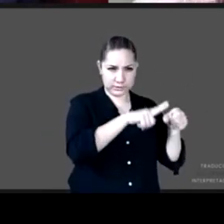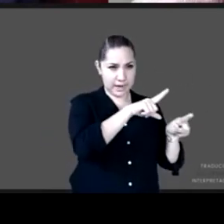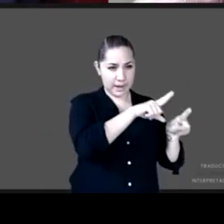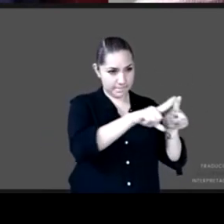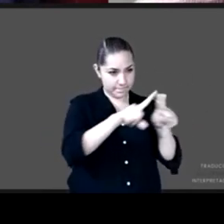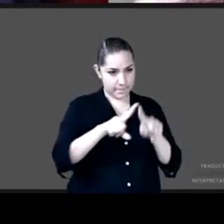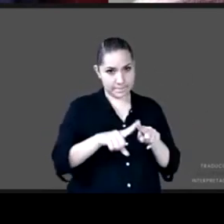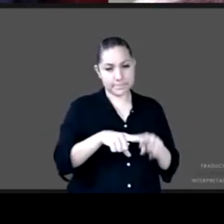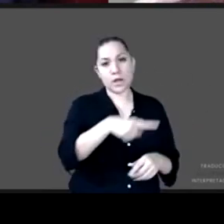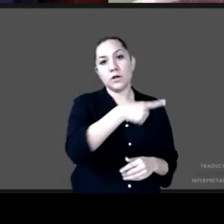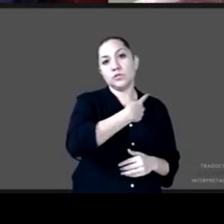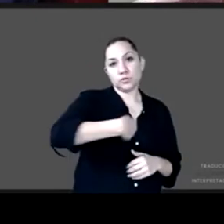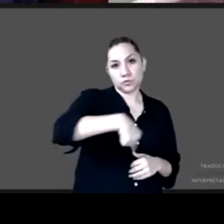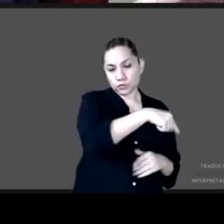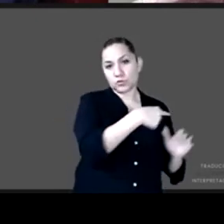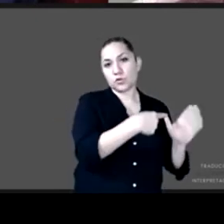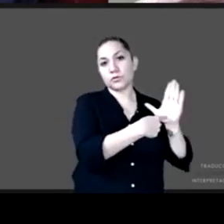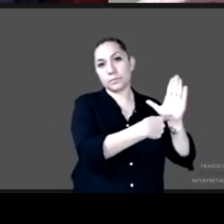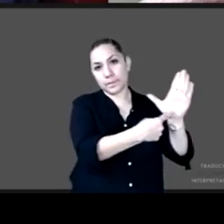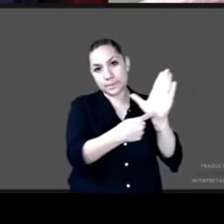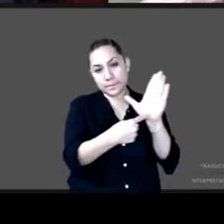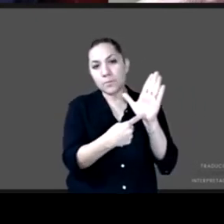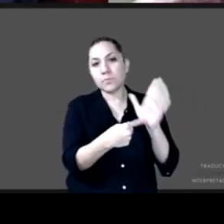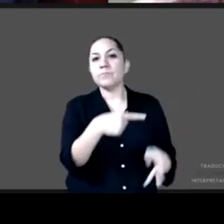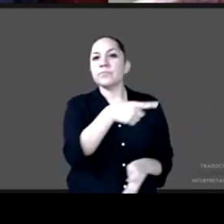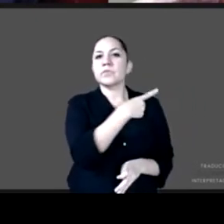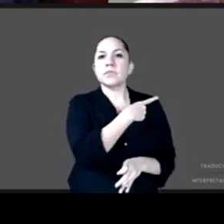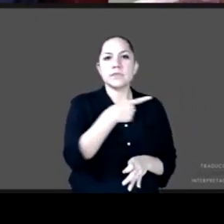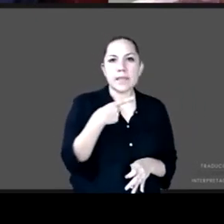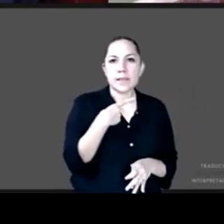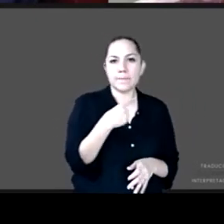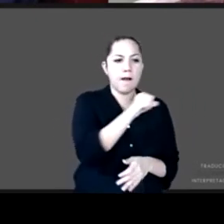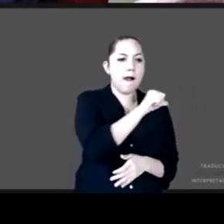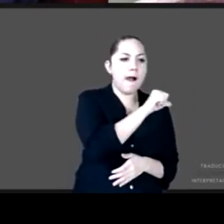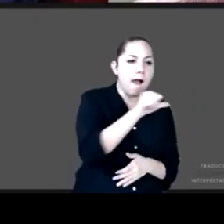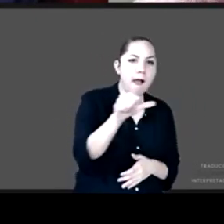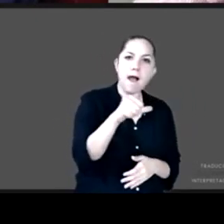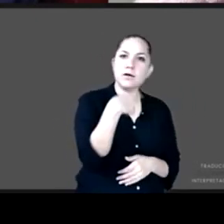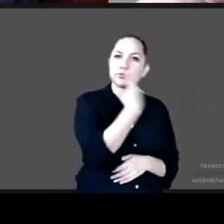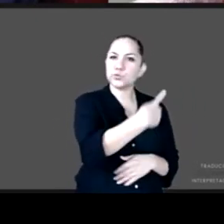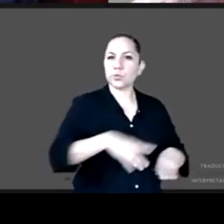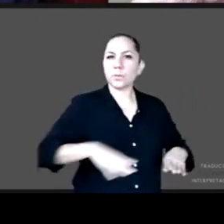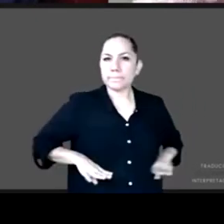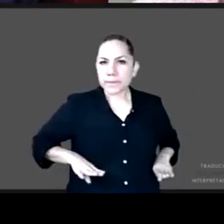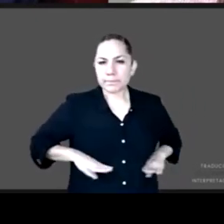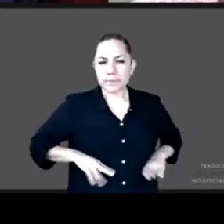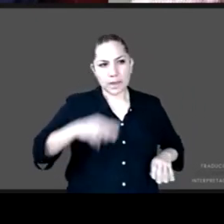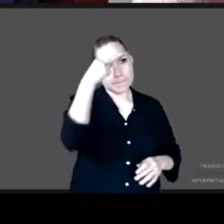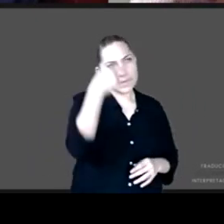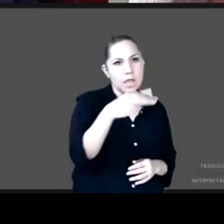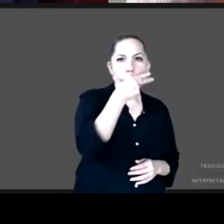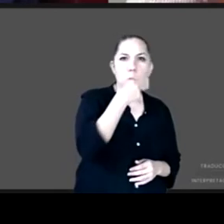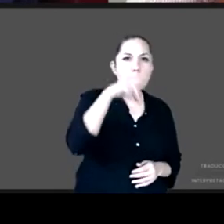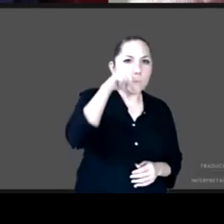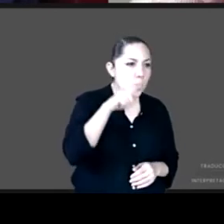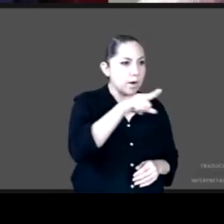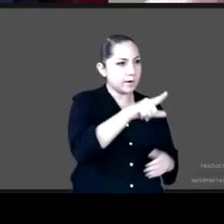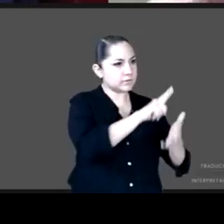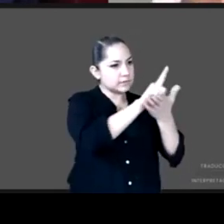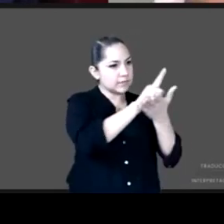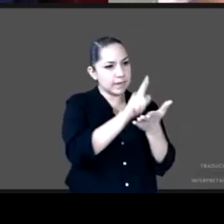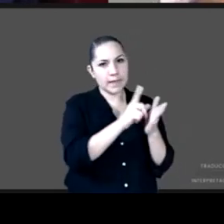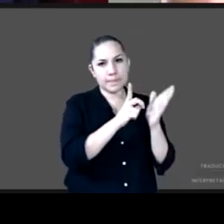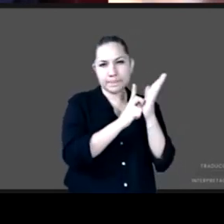las brechas en el acceso efectivo a los derechos sociales de mexicanos y mexicanas y algún dato me parece bastante